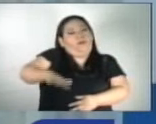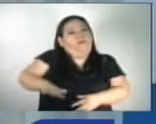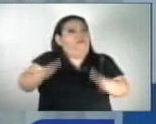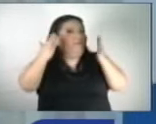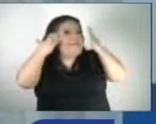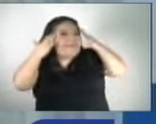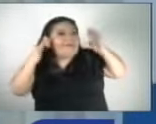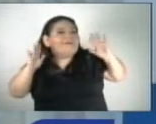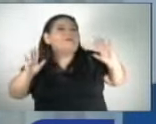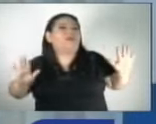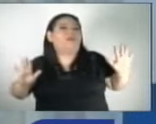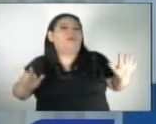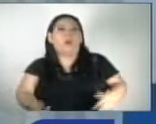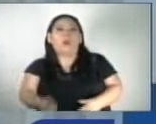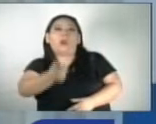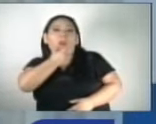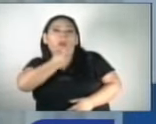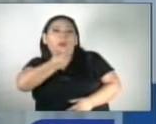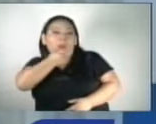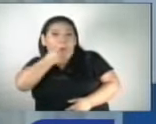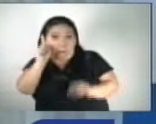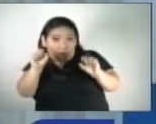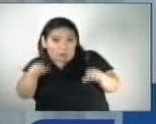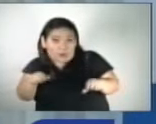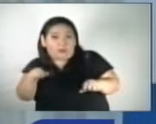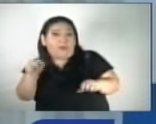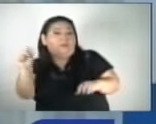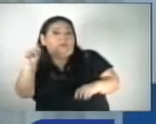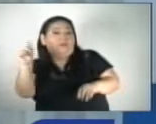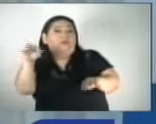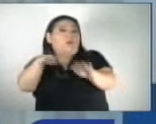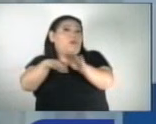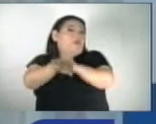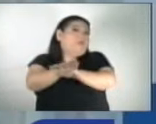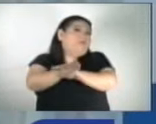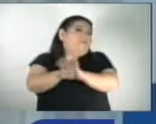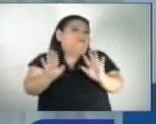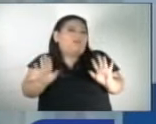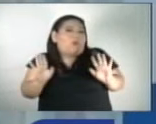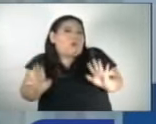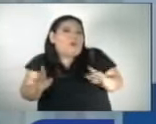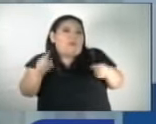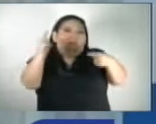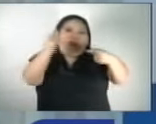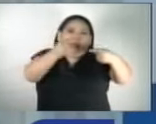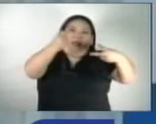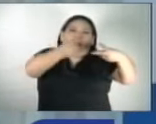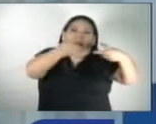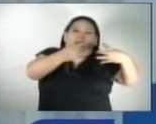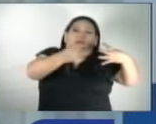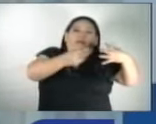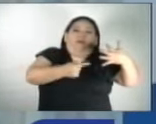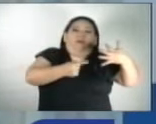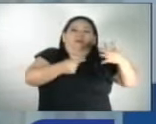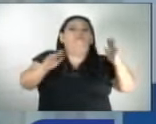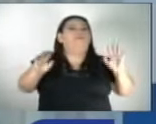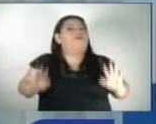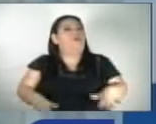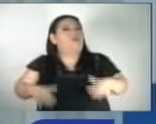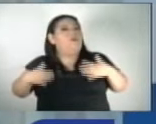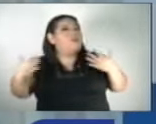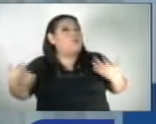lugar. No se sabe si la prensa también tendrá ingreso a este conteo entre otras exigencias y por supuesto